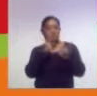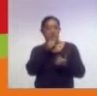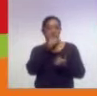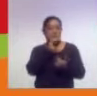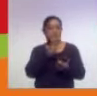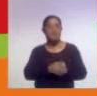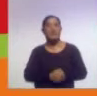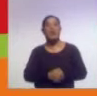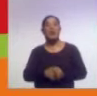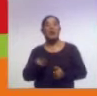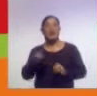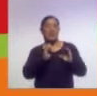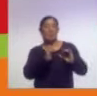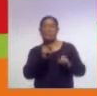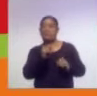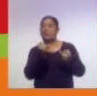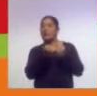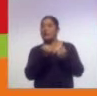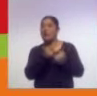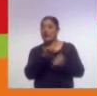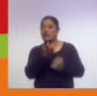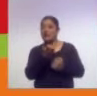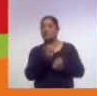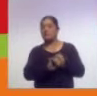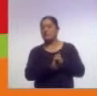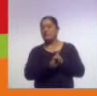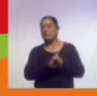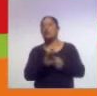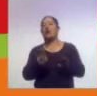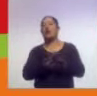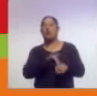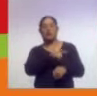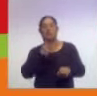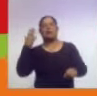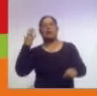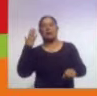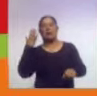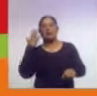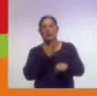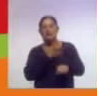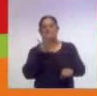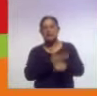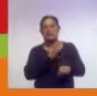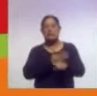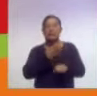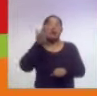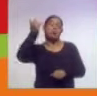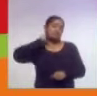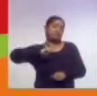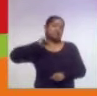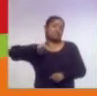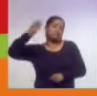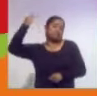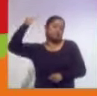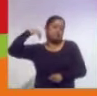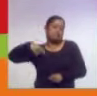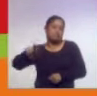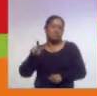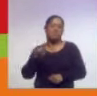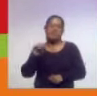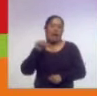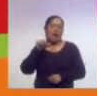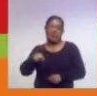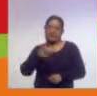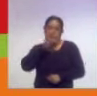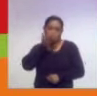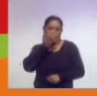muchos maltratos. Era una situación muy severa. De castigos propios a la época de la, pues, virreinal. A la época,